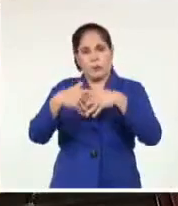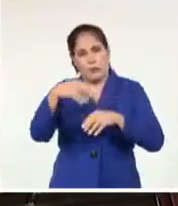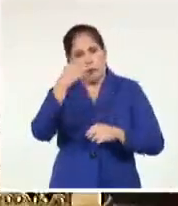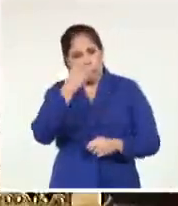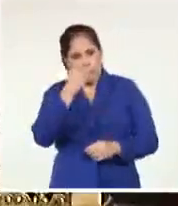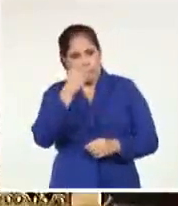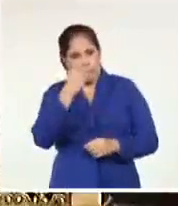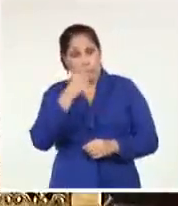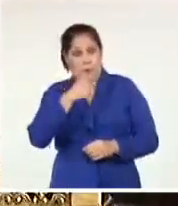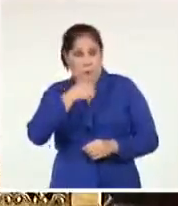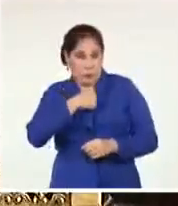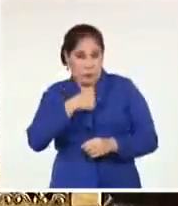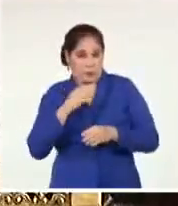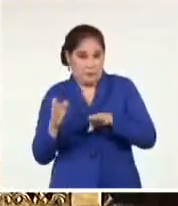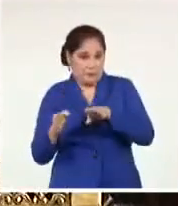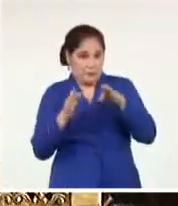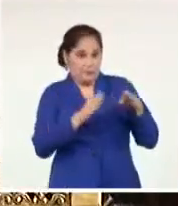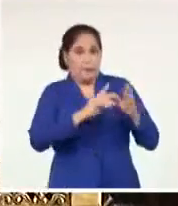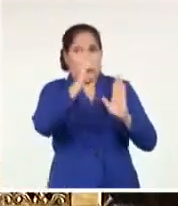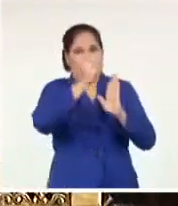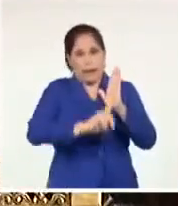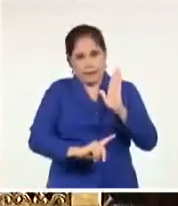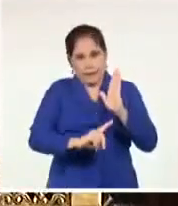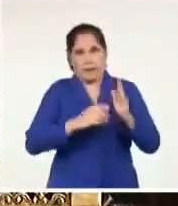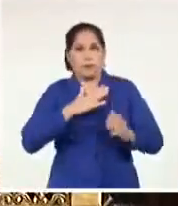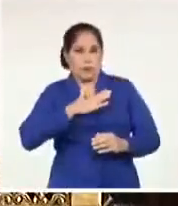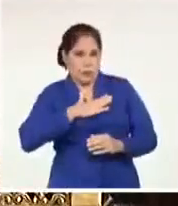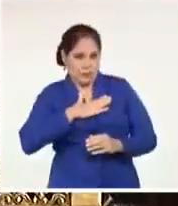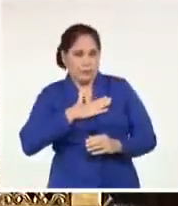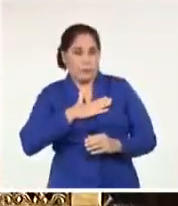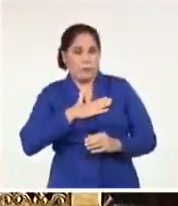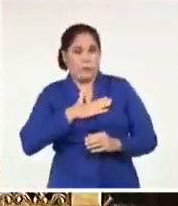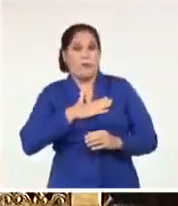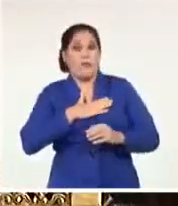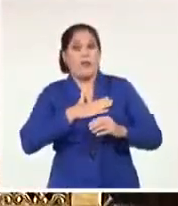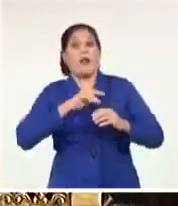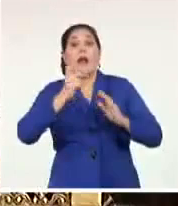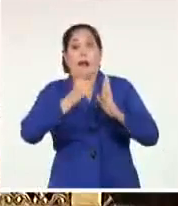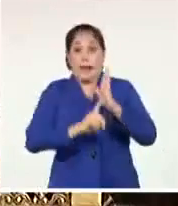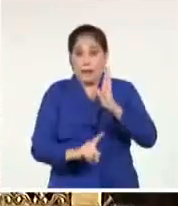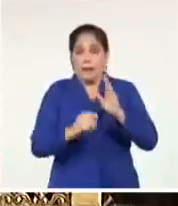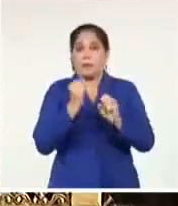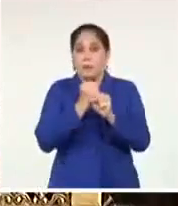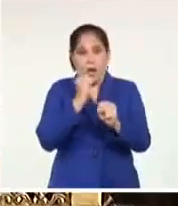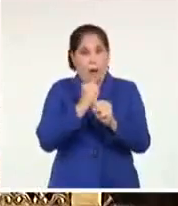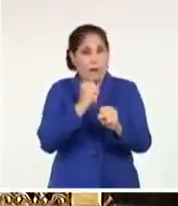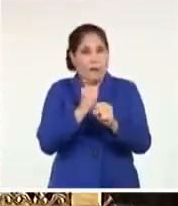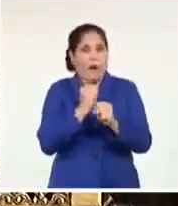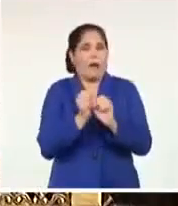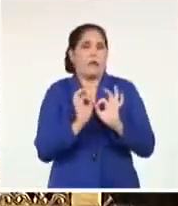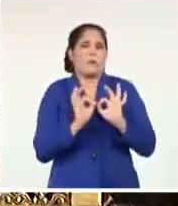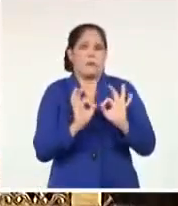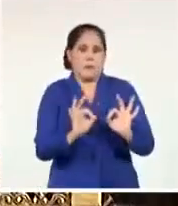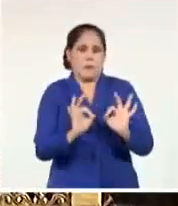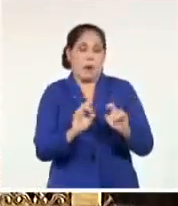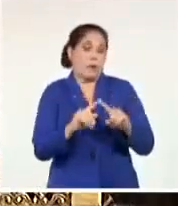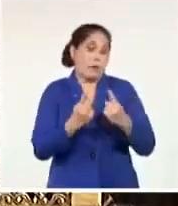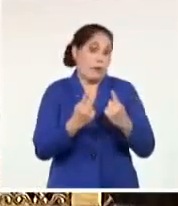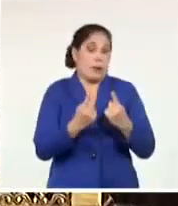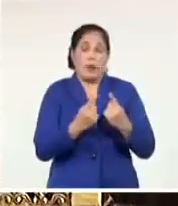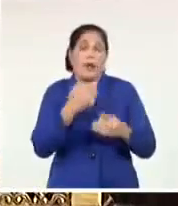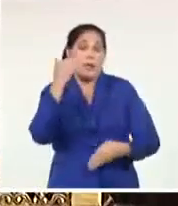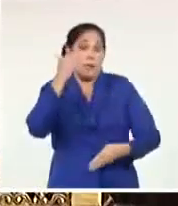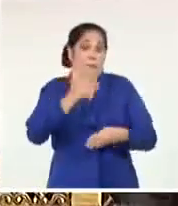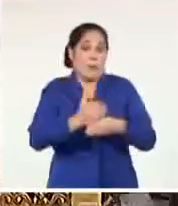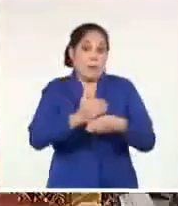De manera particular, en la rama eléctrica, se ha trabajado durante este periodo en condiciones de operación especiales. Al limitarse